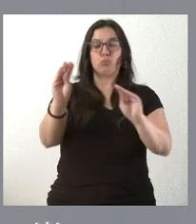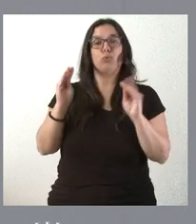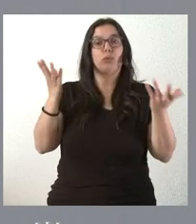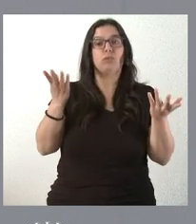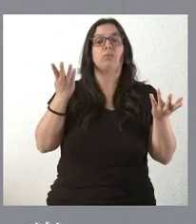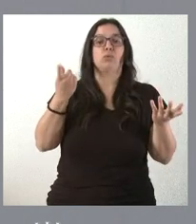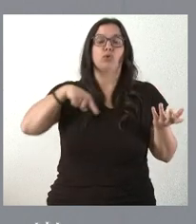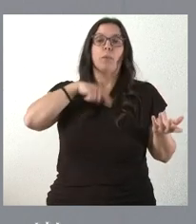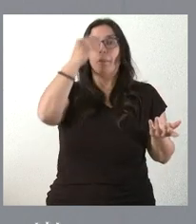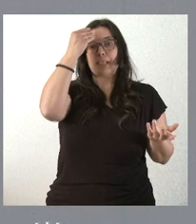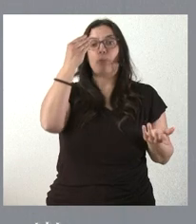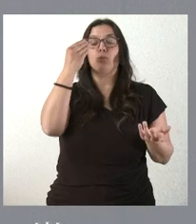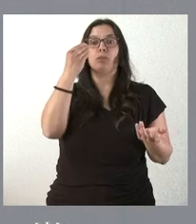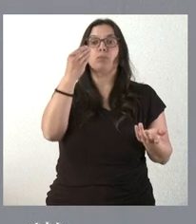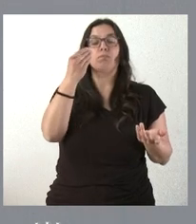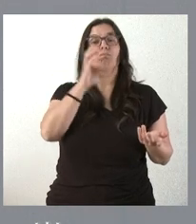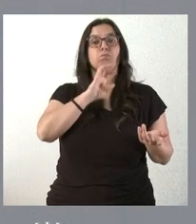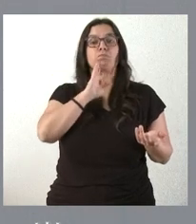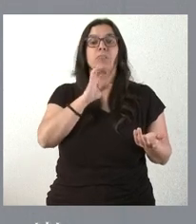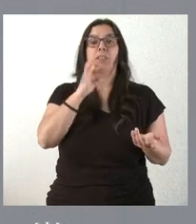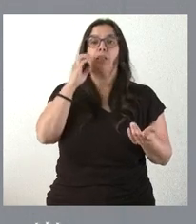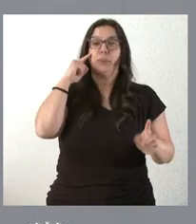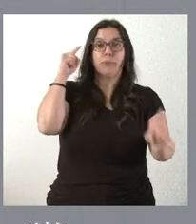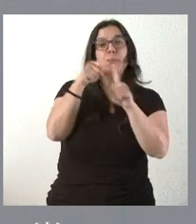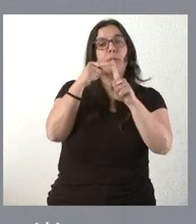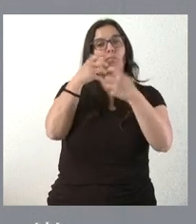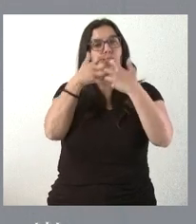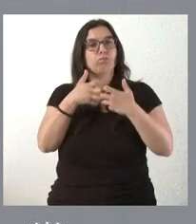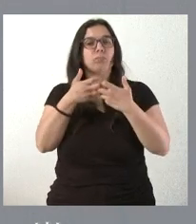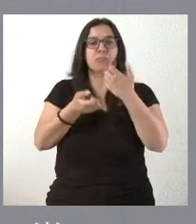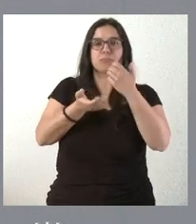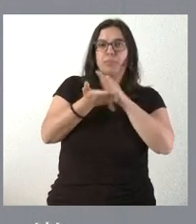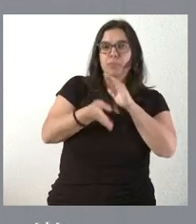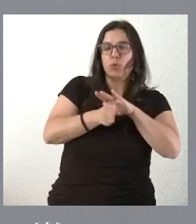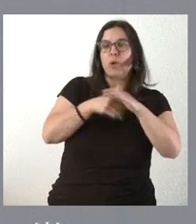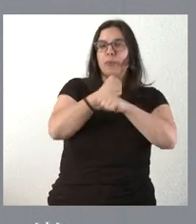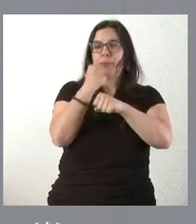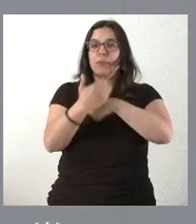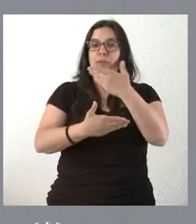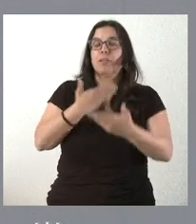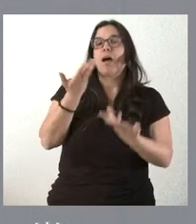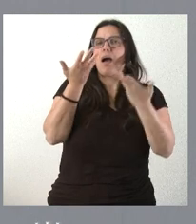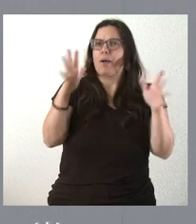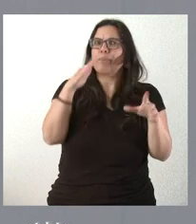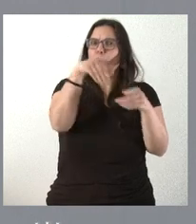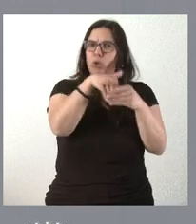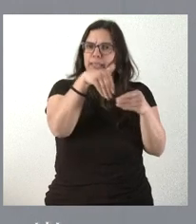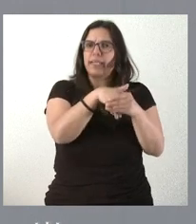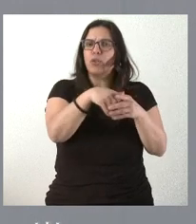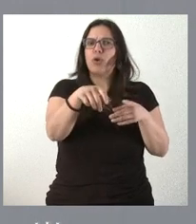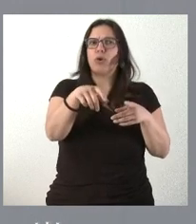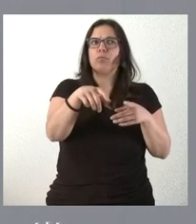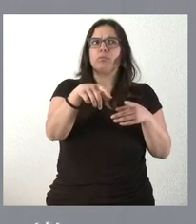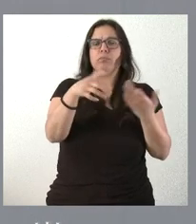consideramos que es muy interesante seguir trabajando precisamente en aquellos aspectos que, más allá del contenido y el carácter